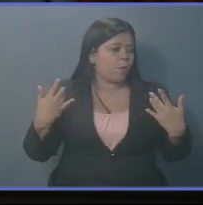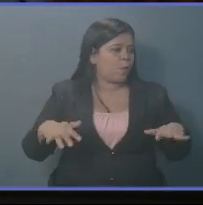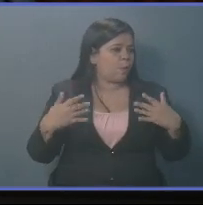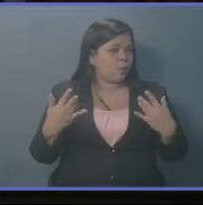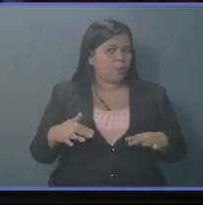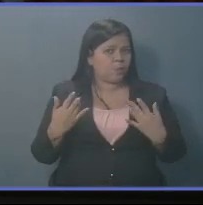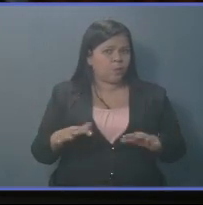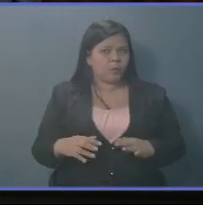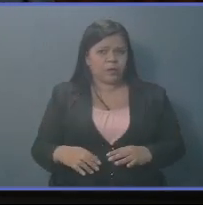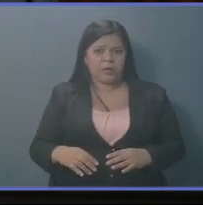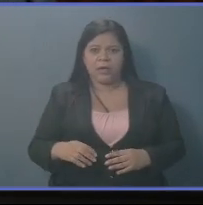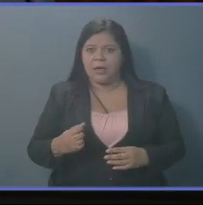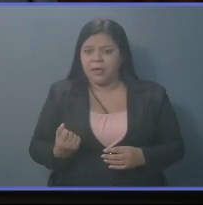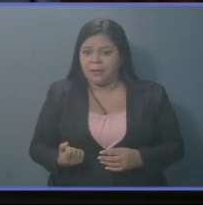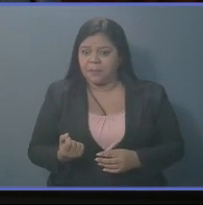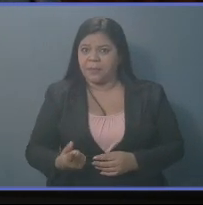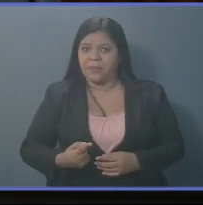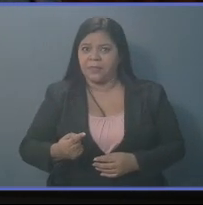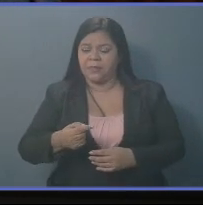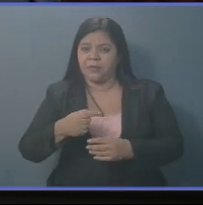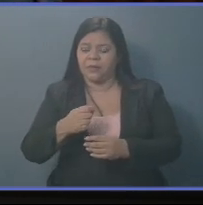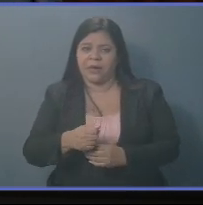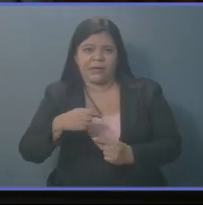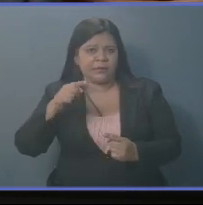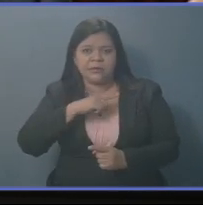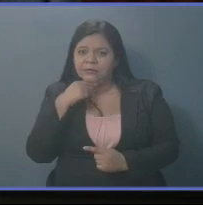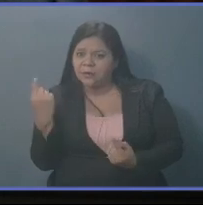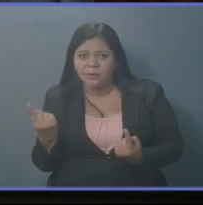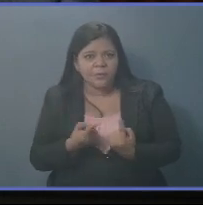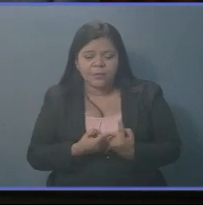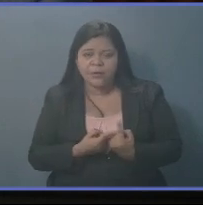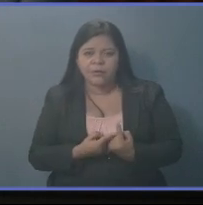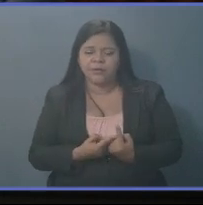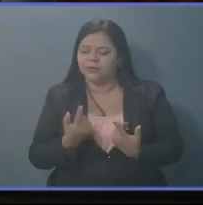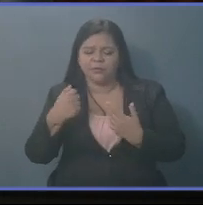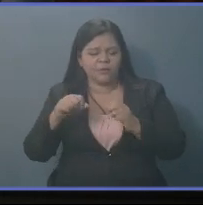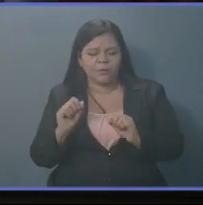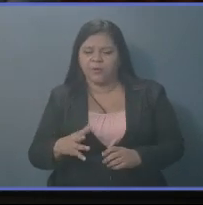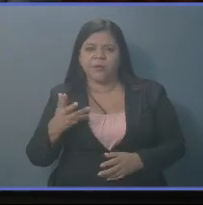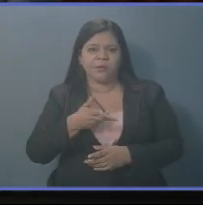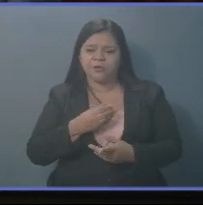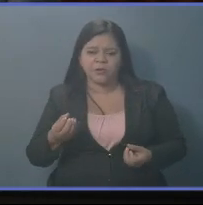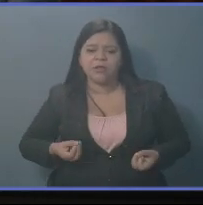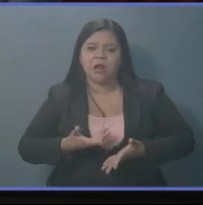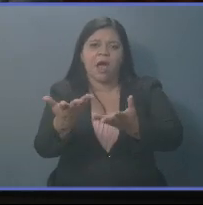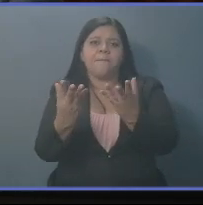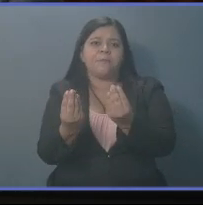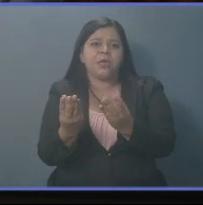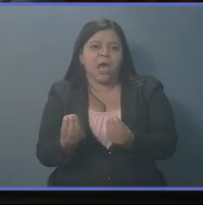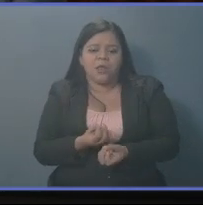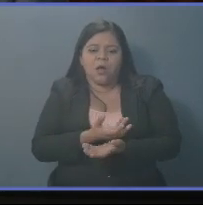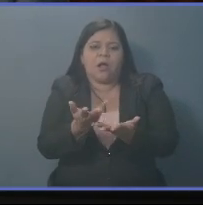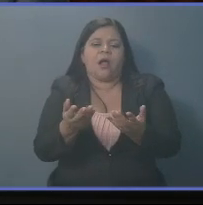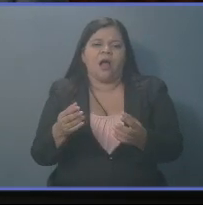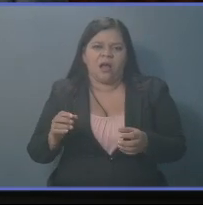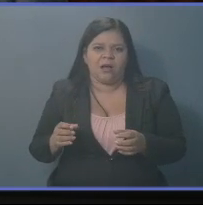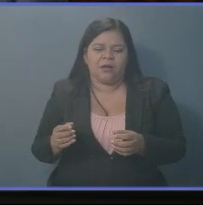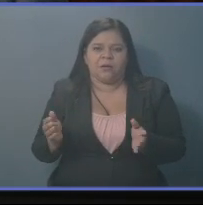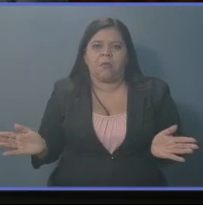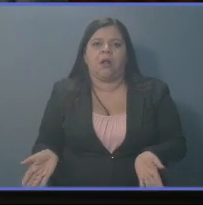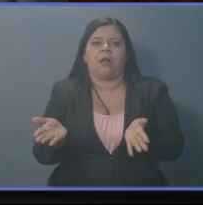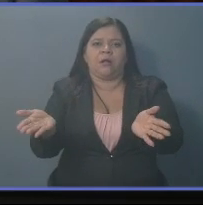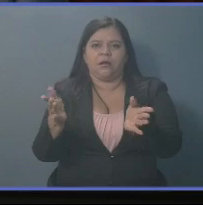Casi lo llaman a lincharlo. No es posible que sigamos generando miedo, odio, rencor.